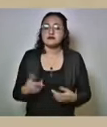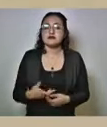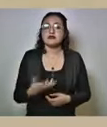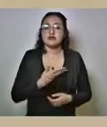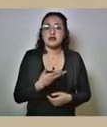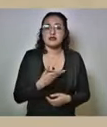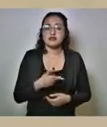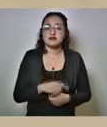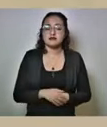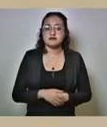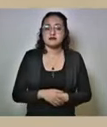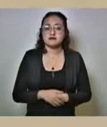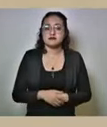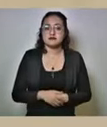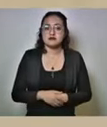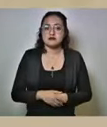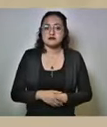haya